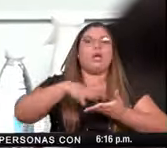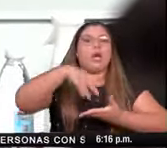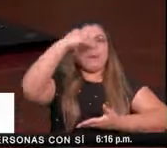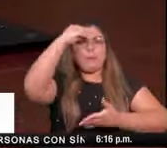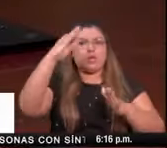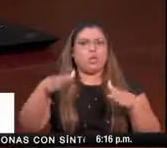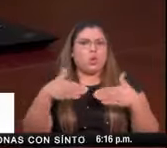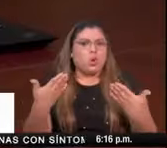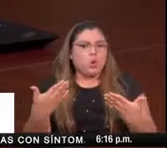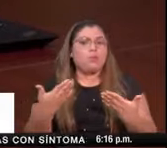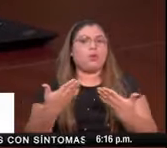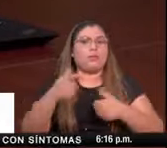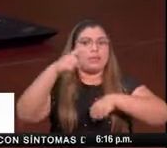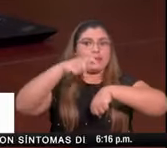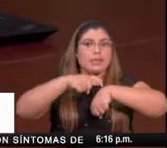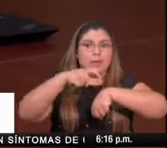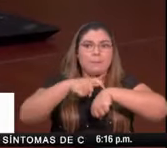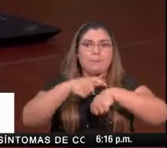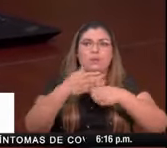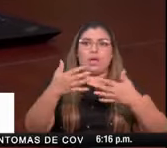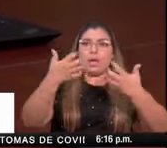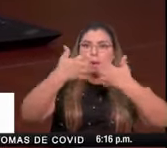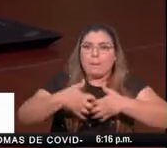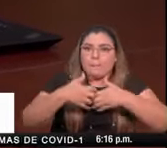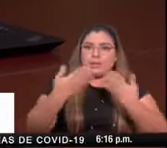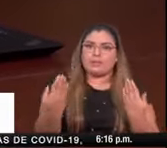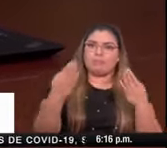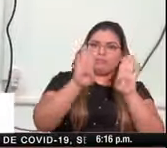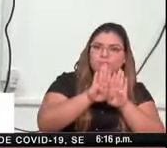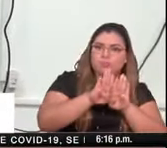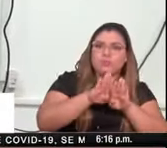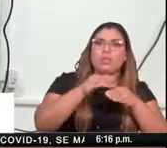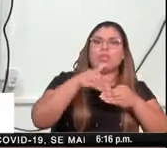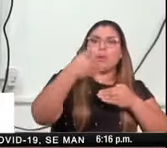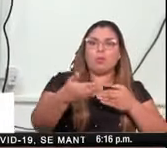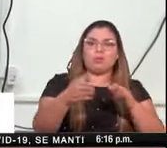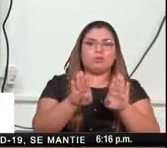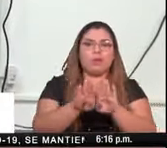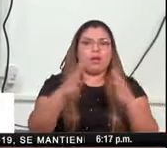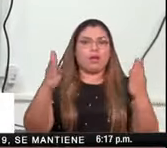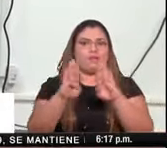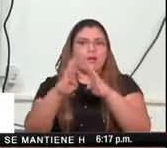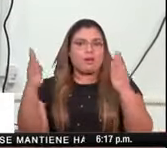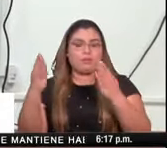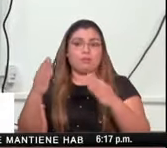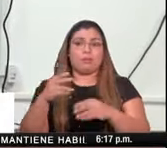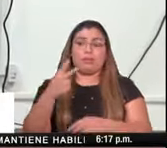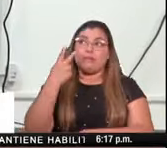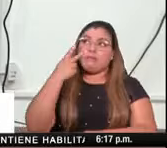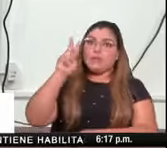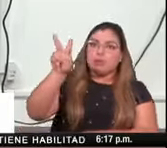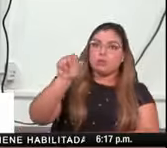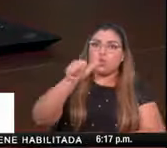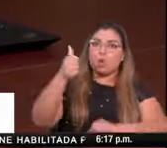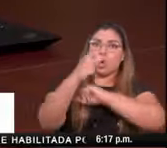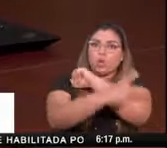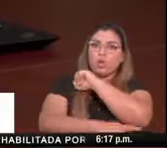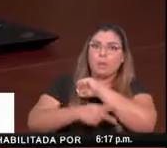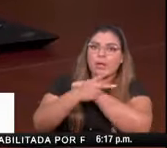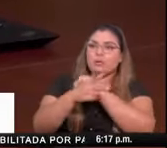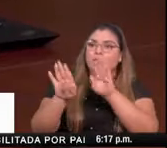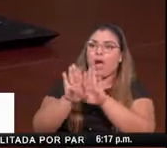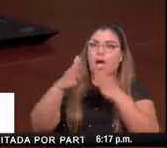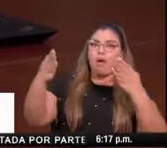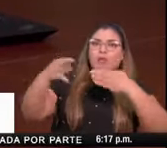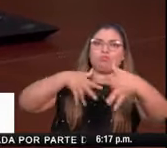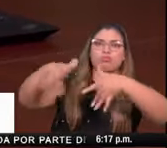posterior al levantamiento de las medidas de cierre en cada uno de esos países, ellos